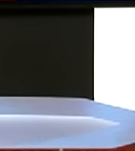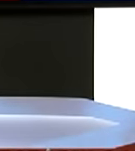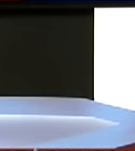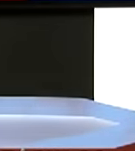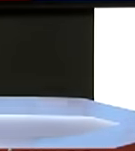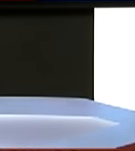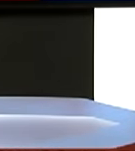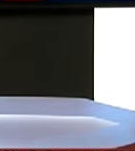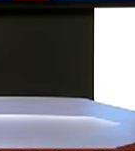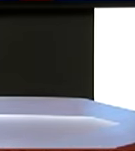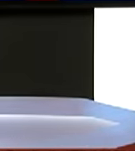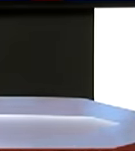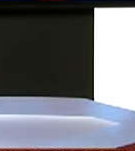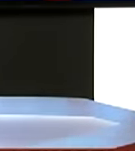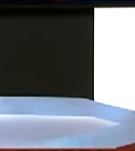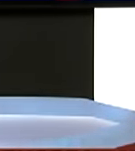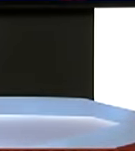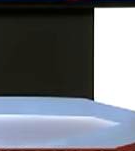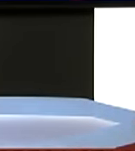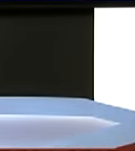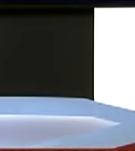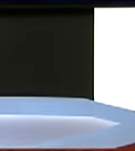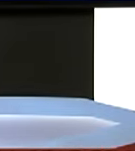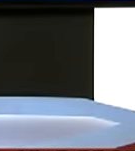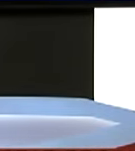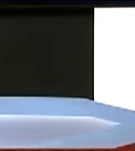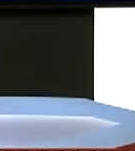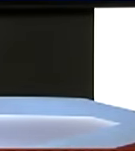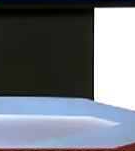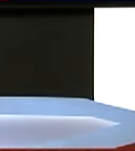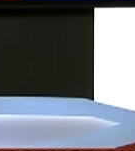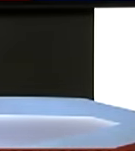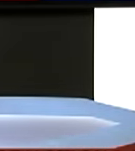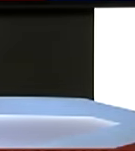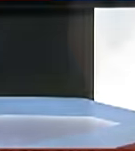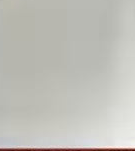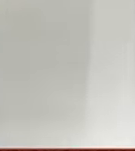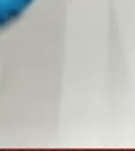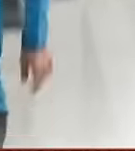ahora conozcamos un poco más de la embolia en nuestra sección México Santo